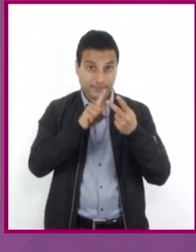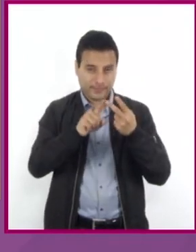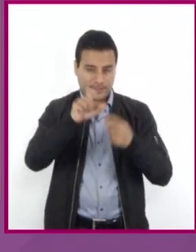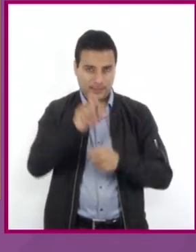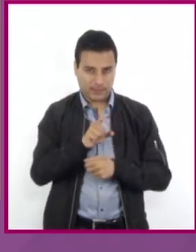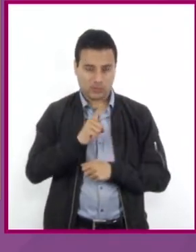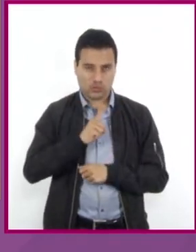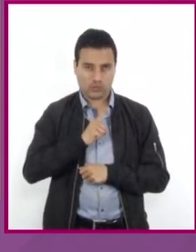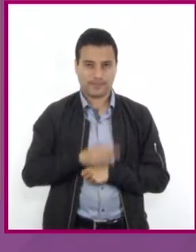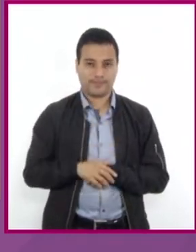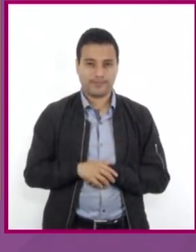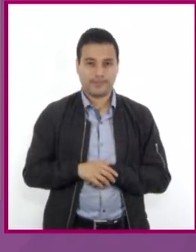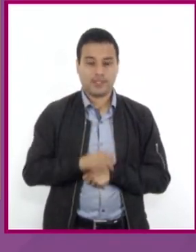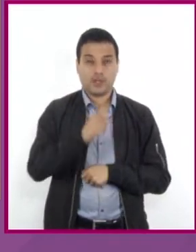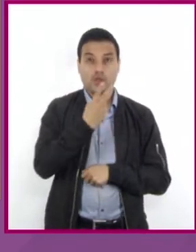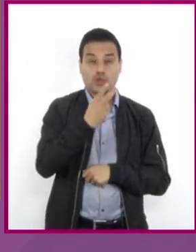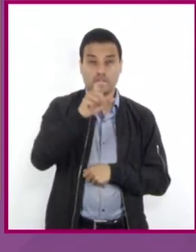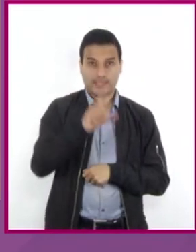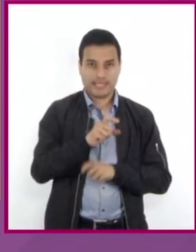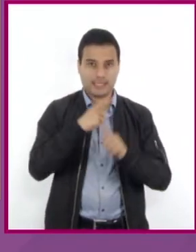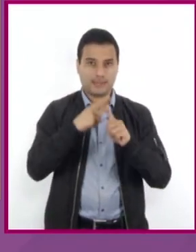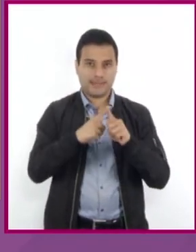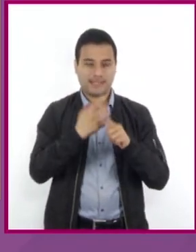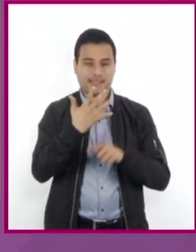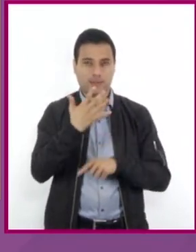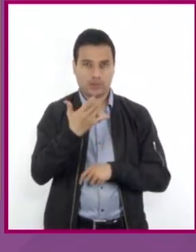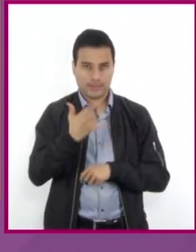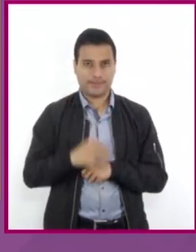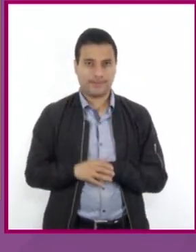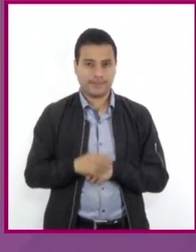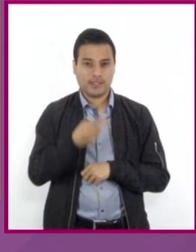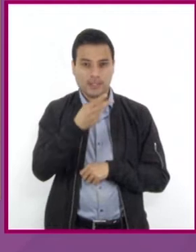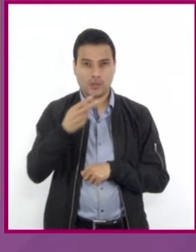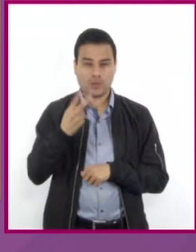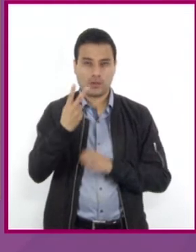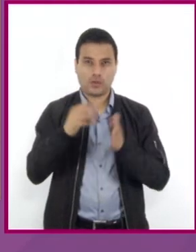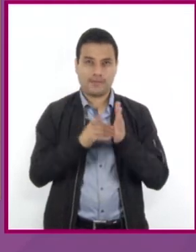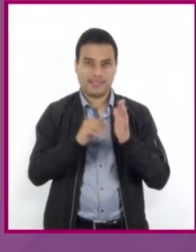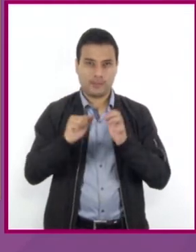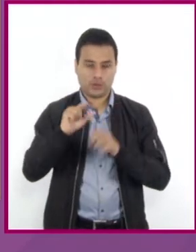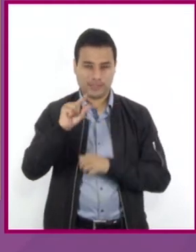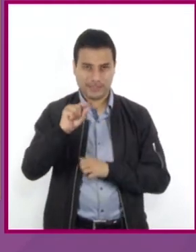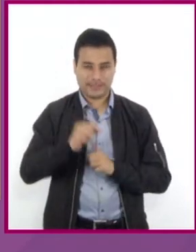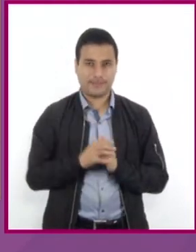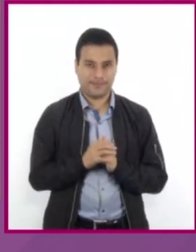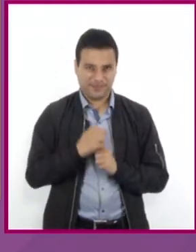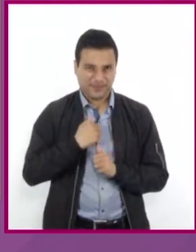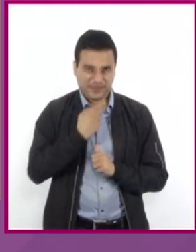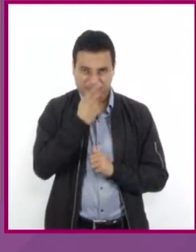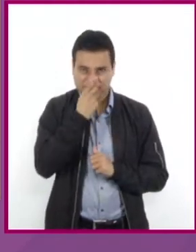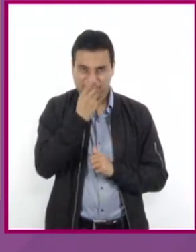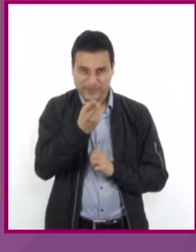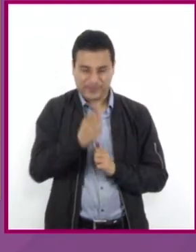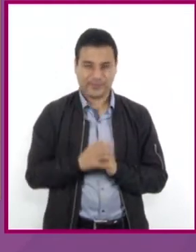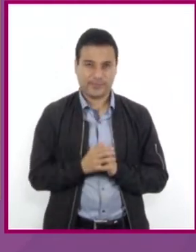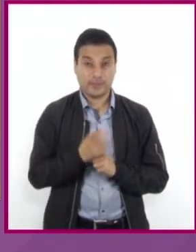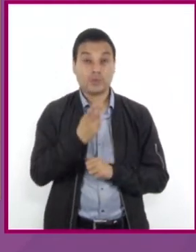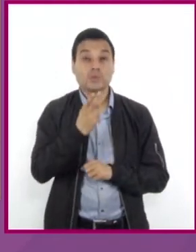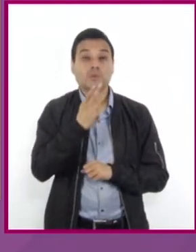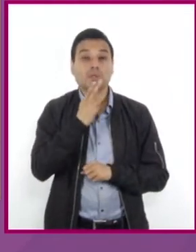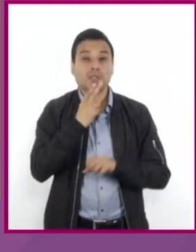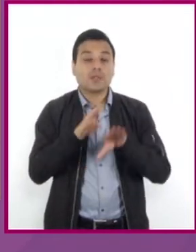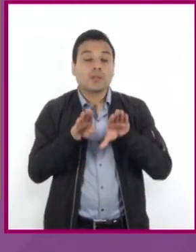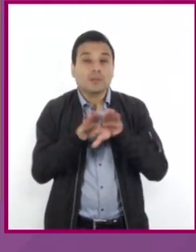más 5Y que es igual a 2,670 como explicamos antes utilizaremos